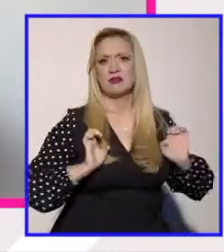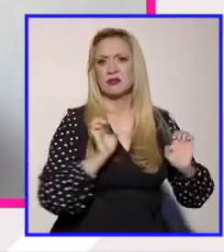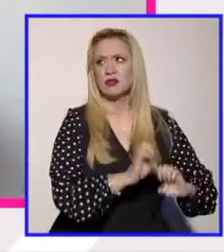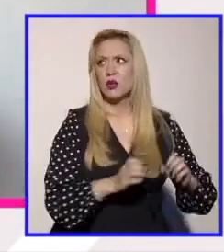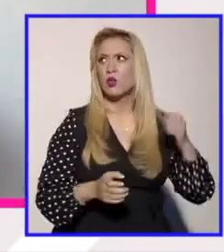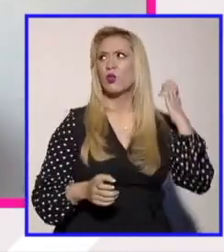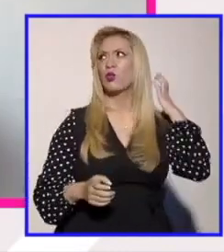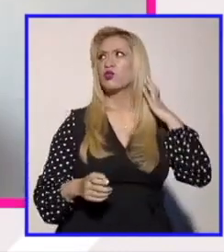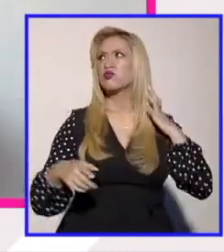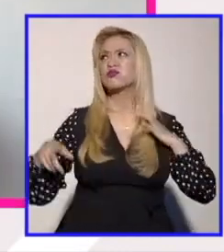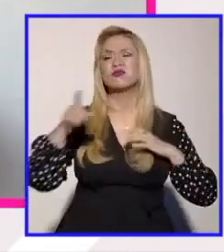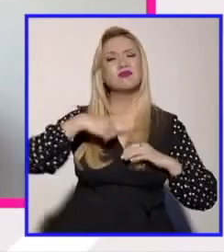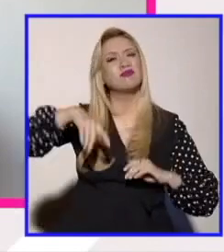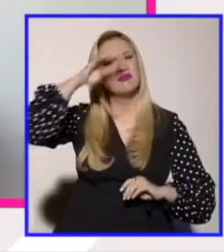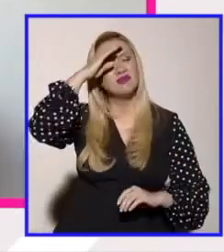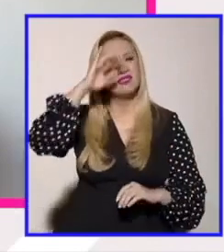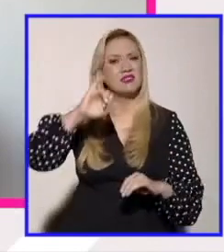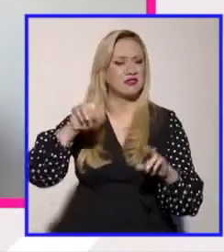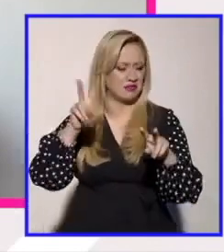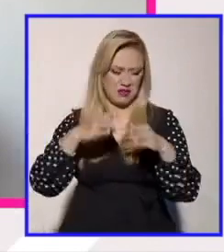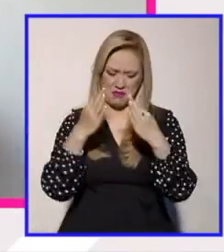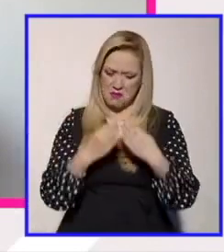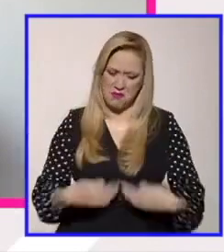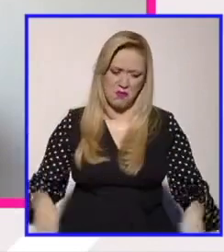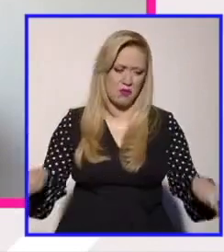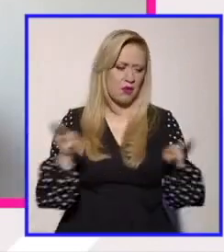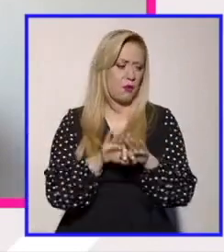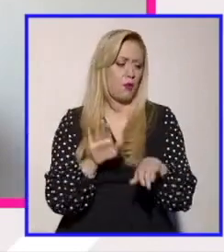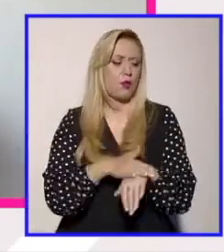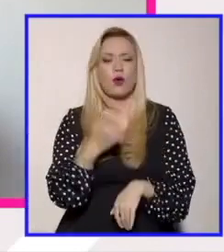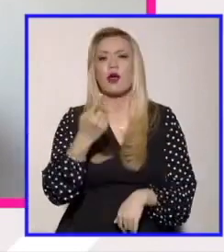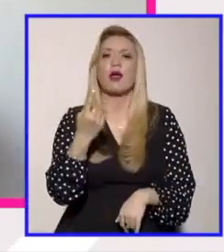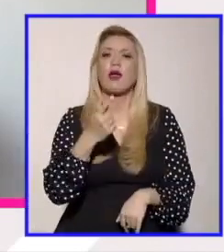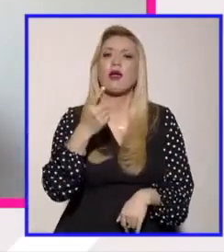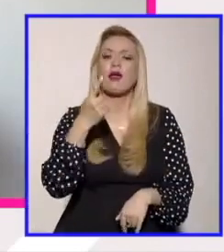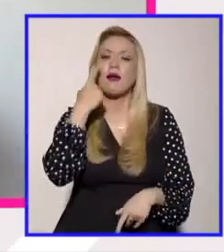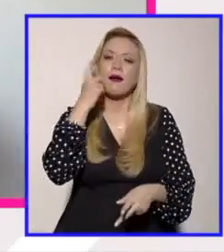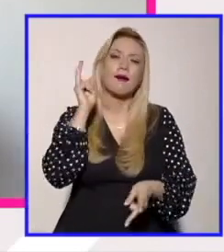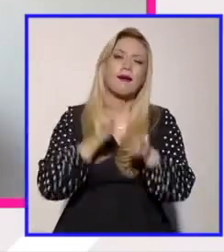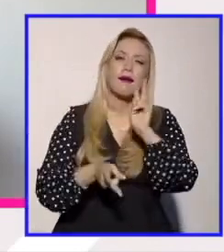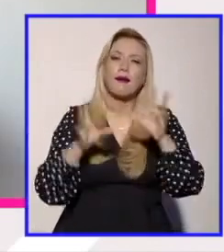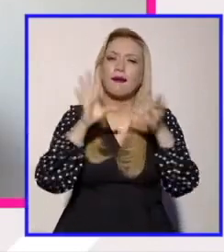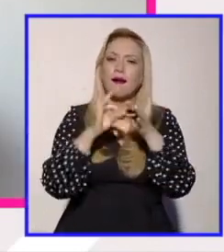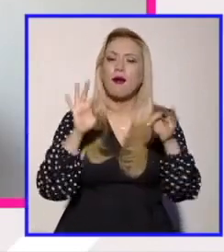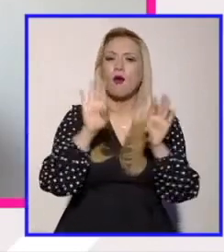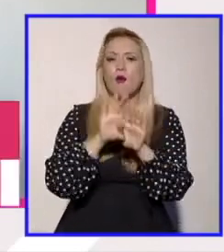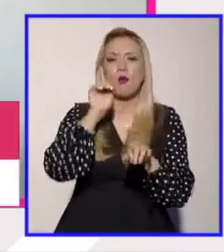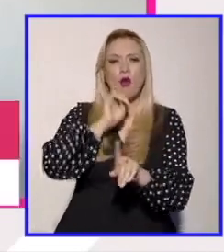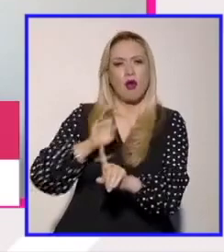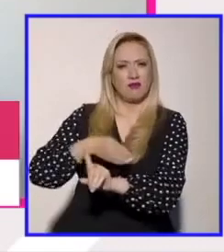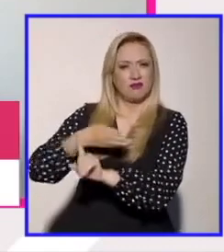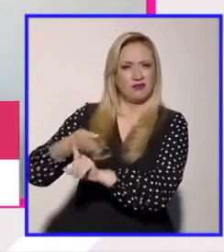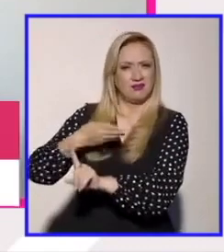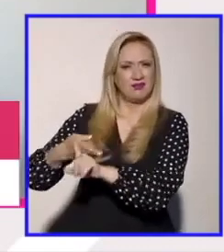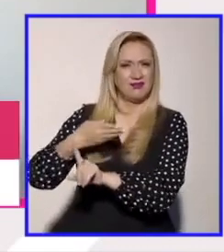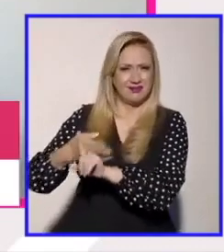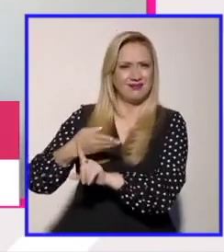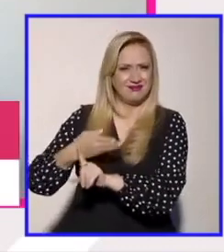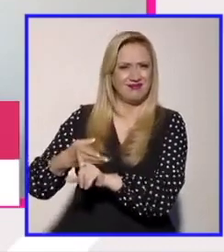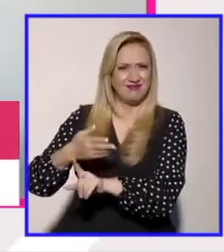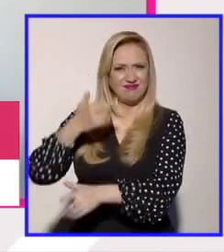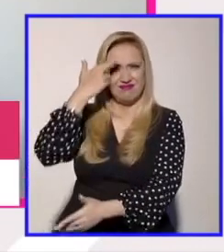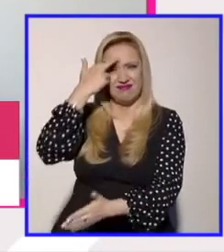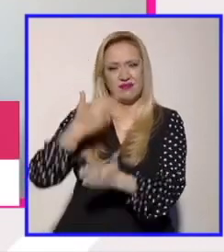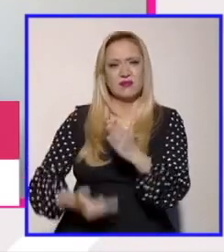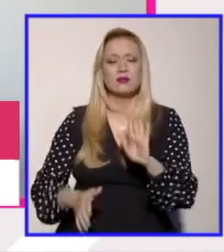acabas de decir es muy importante en cuanto a que, así como cuando hablamos de violencia de género, siempre hay los hombres que